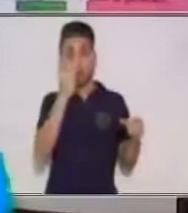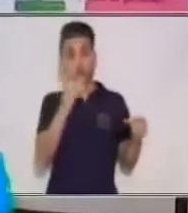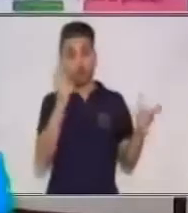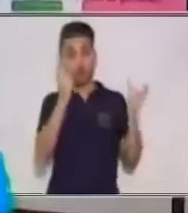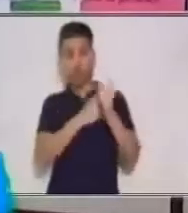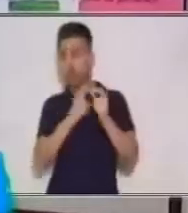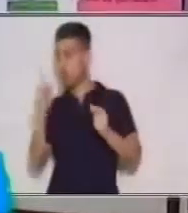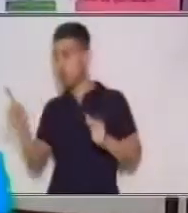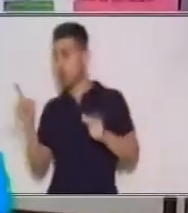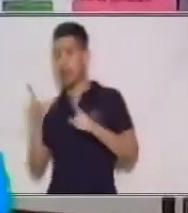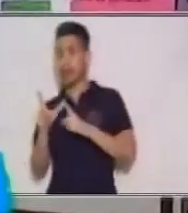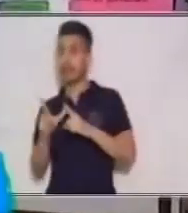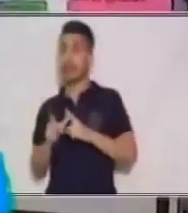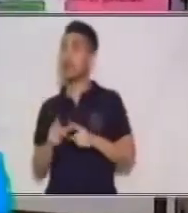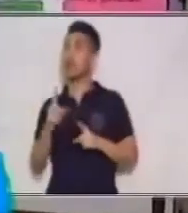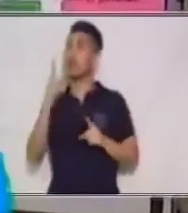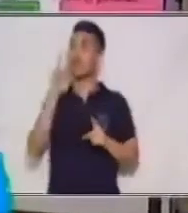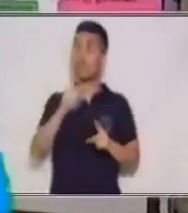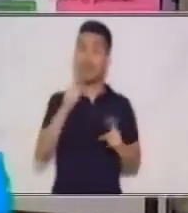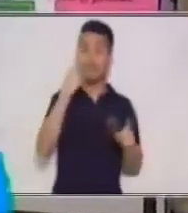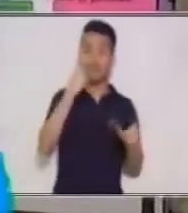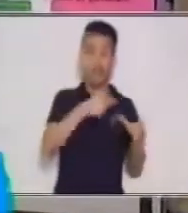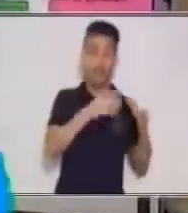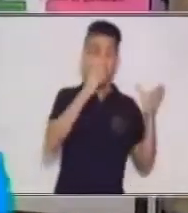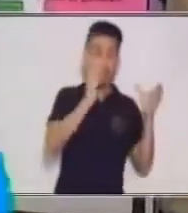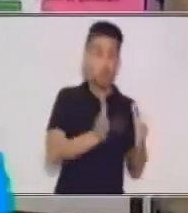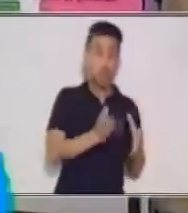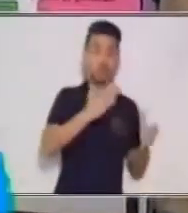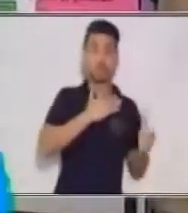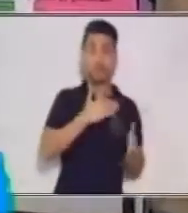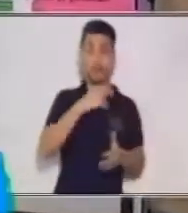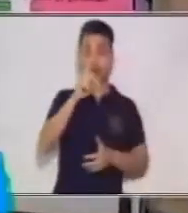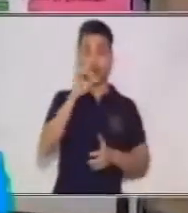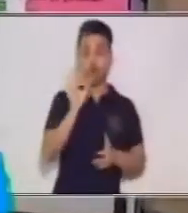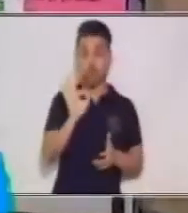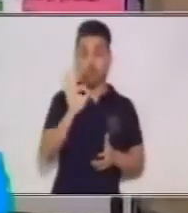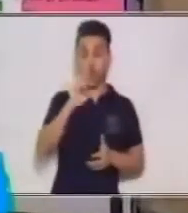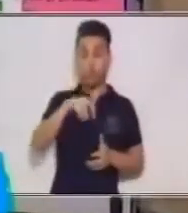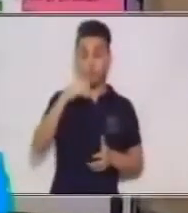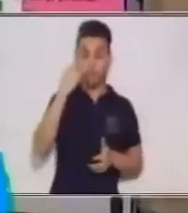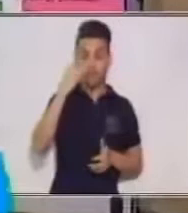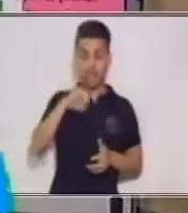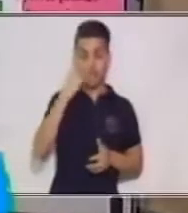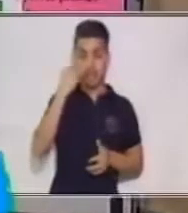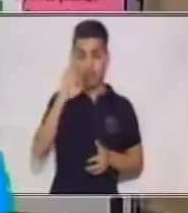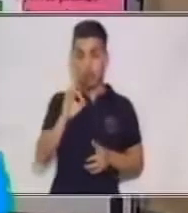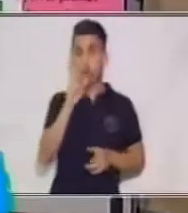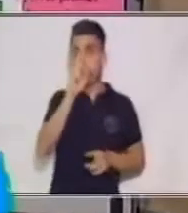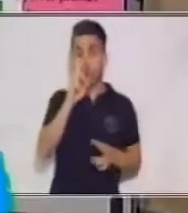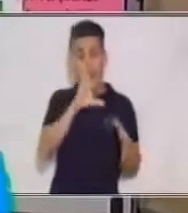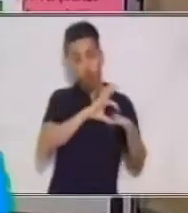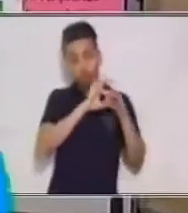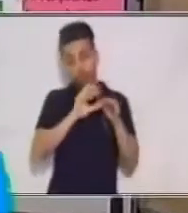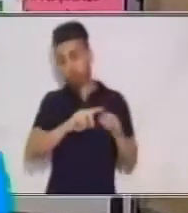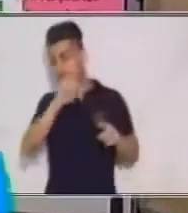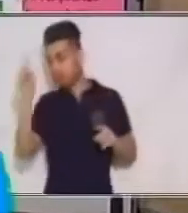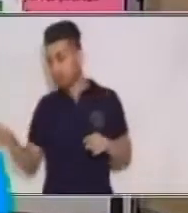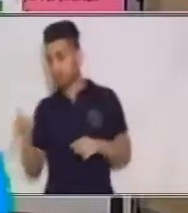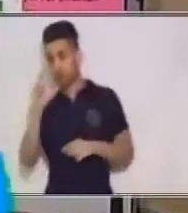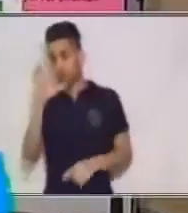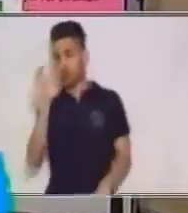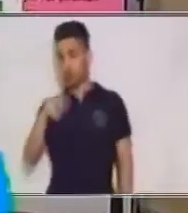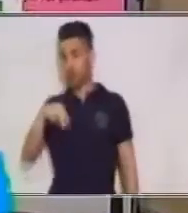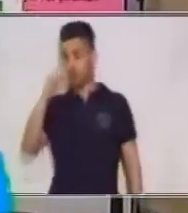elemento aquí del dominio tiene un solo elemento con el que está relacionado en el contradominio,